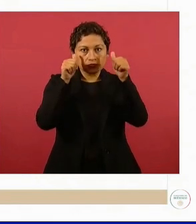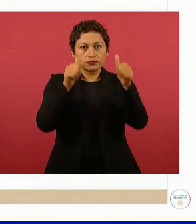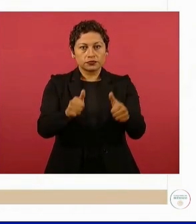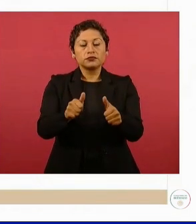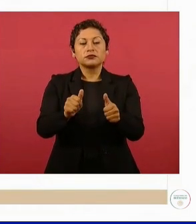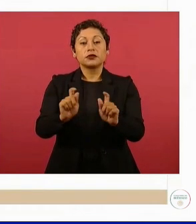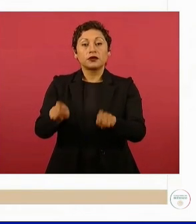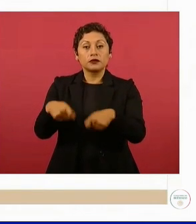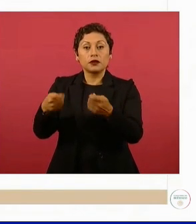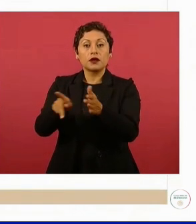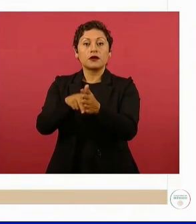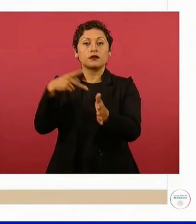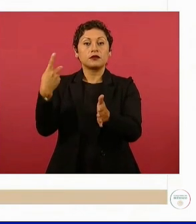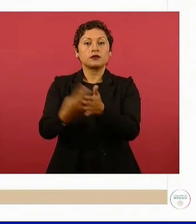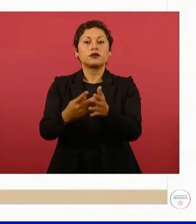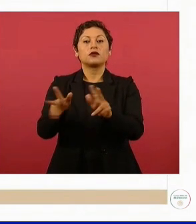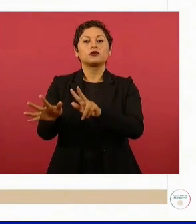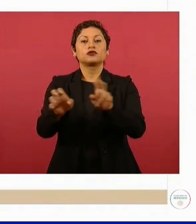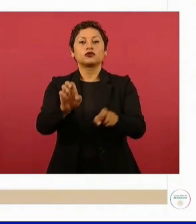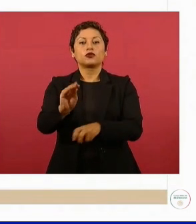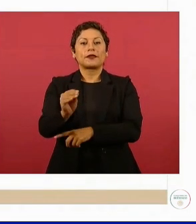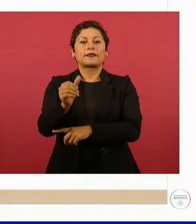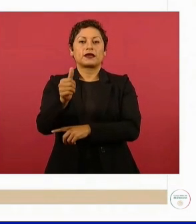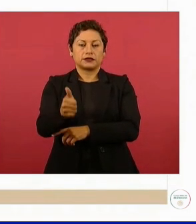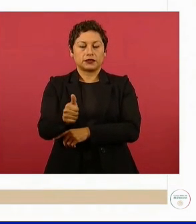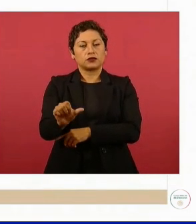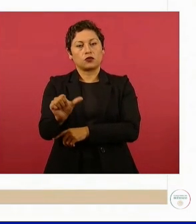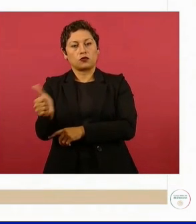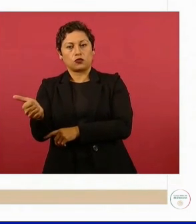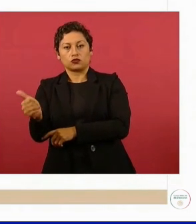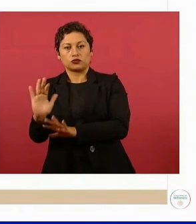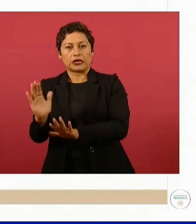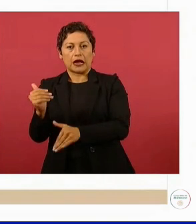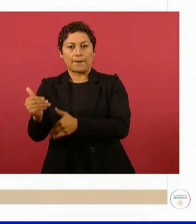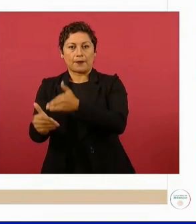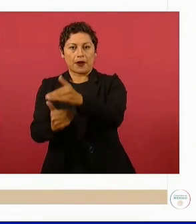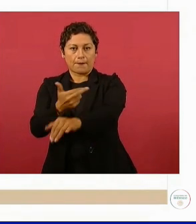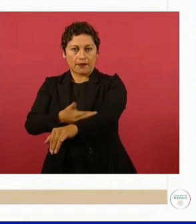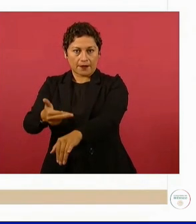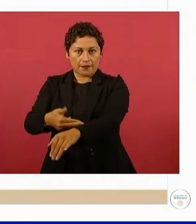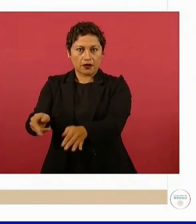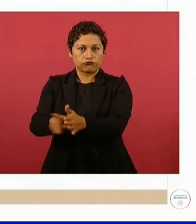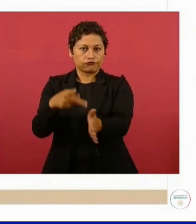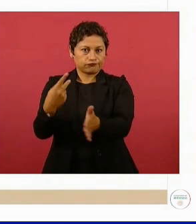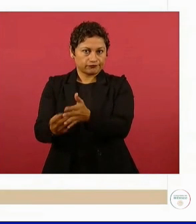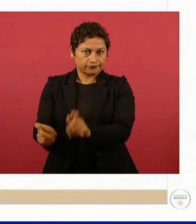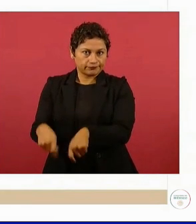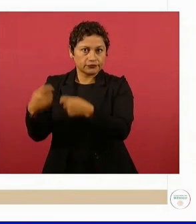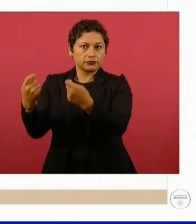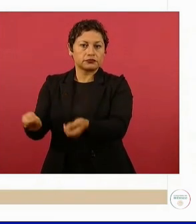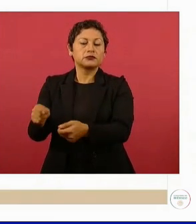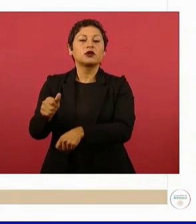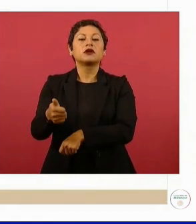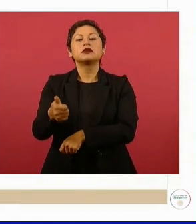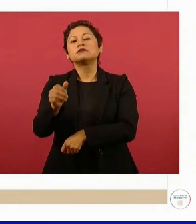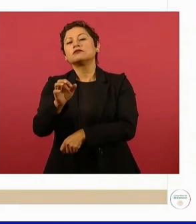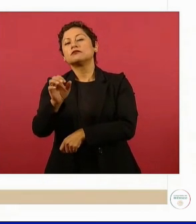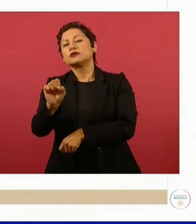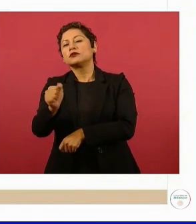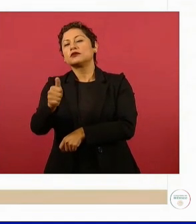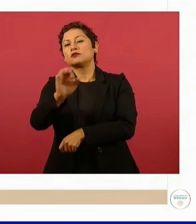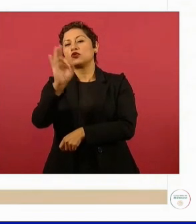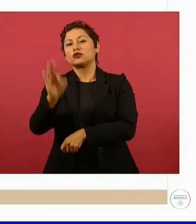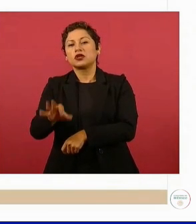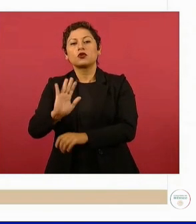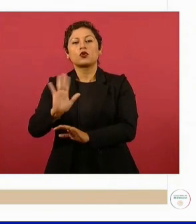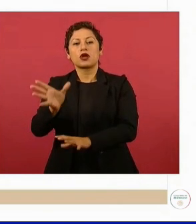896 de 909 trabajadores que ya están en proceso de obtener una base y el 100 por ciento del personal ha sido capacitado.